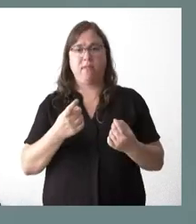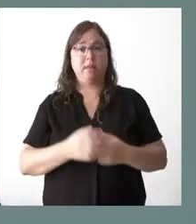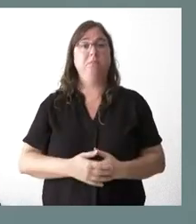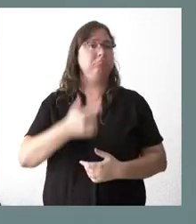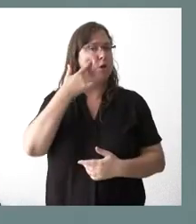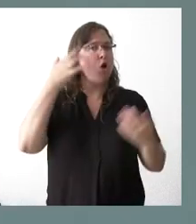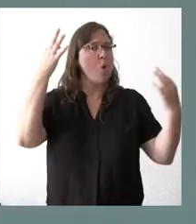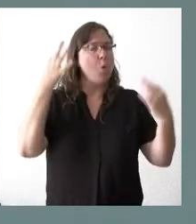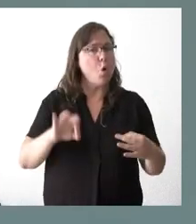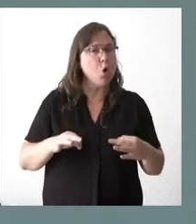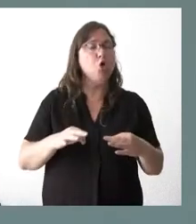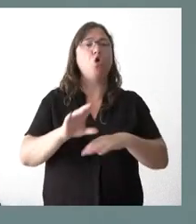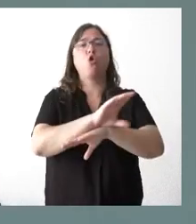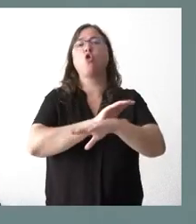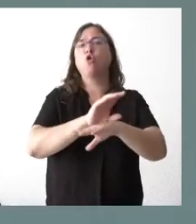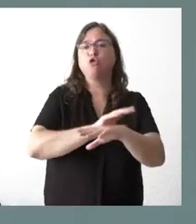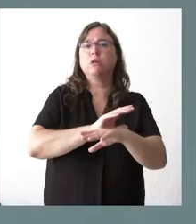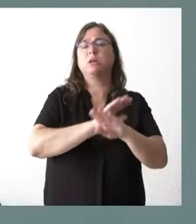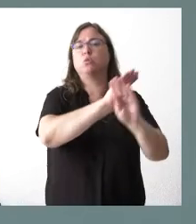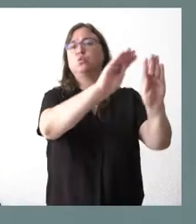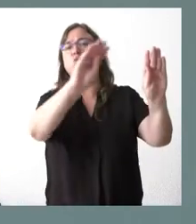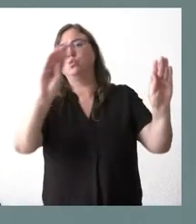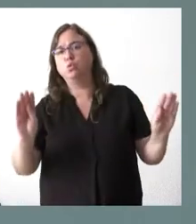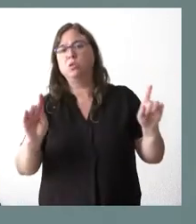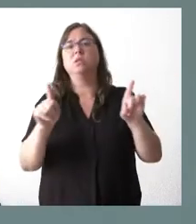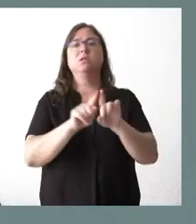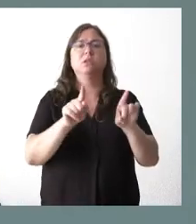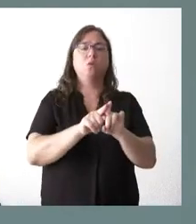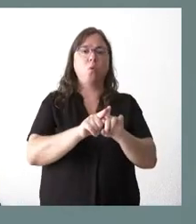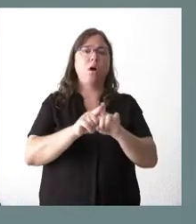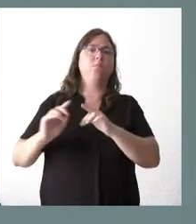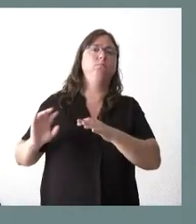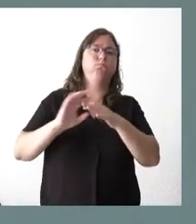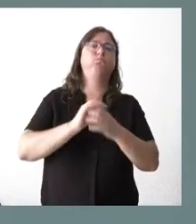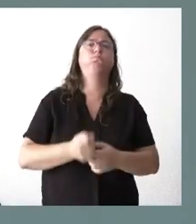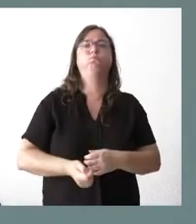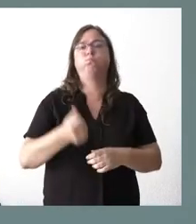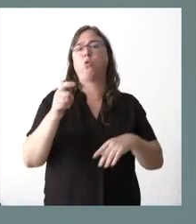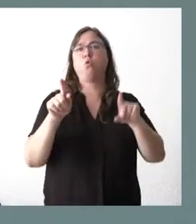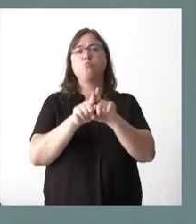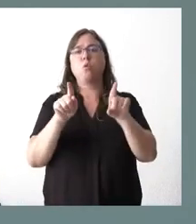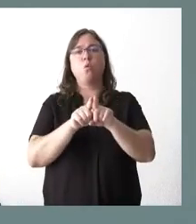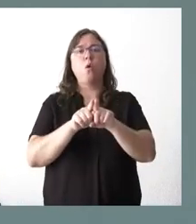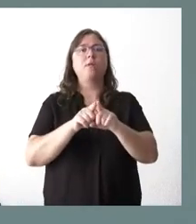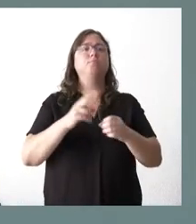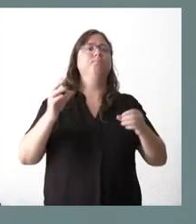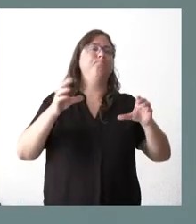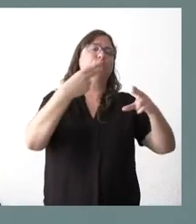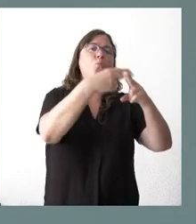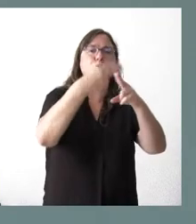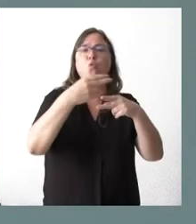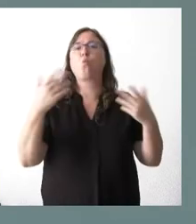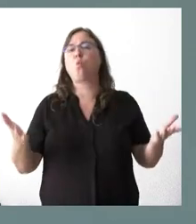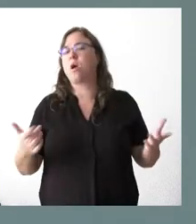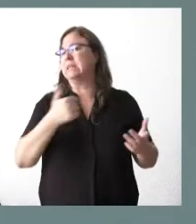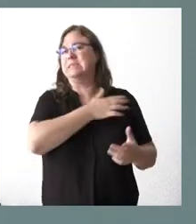natural, cada consejero en el ámbito de sus competencias –y esto tiene poco que ver con el partido en el que pueda militar o al que pueda votar–, pues siempre